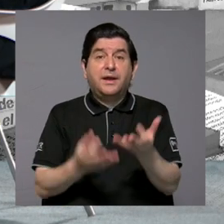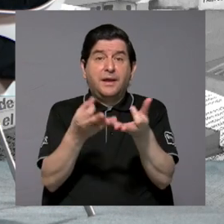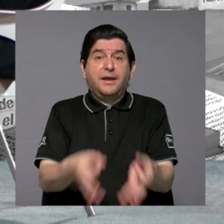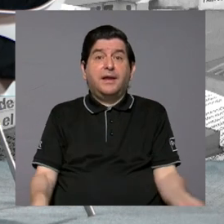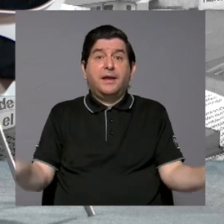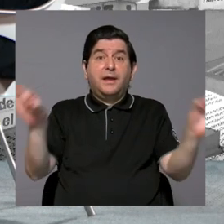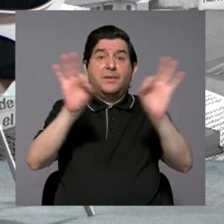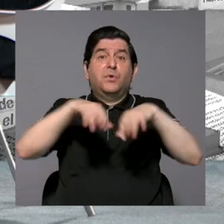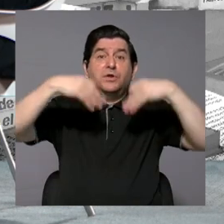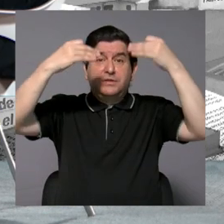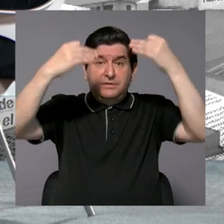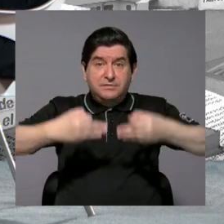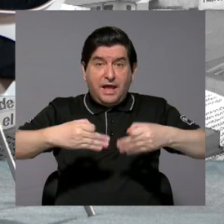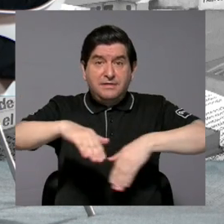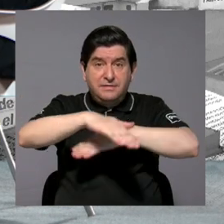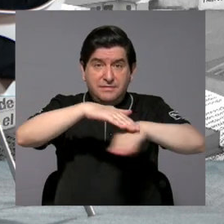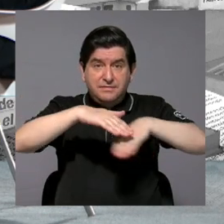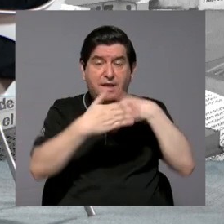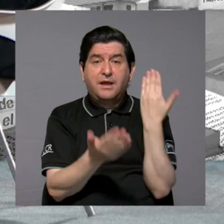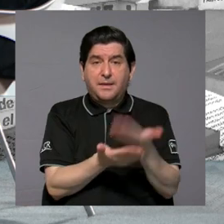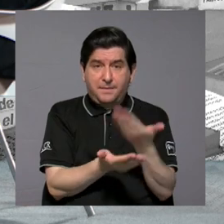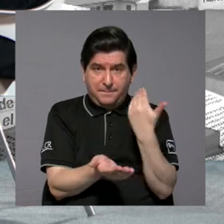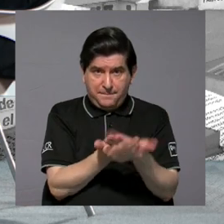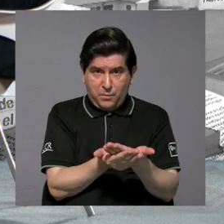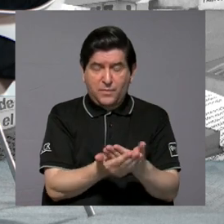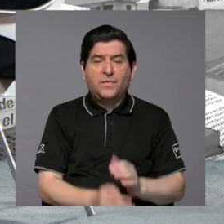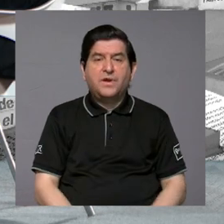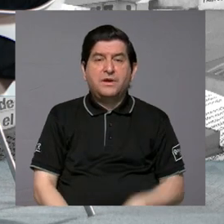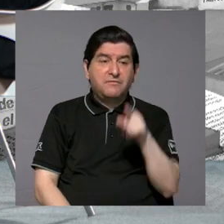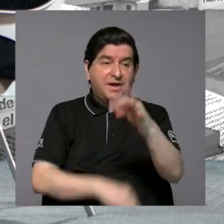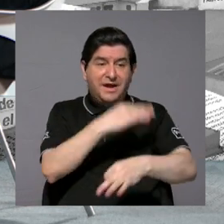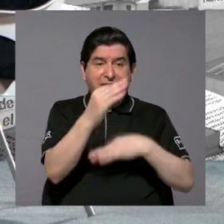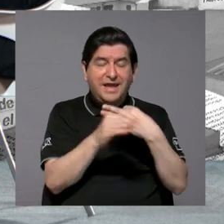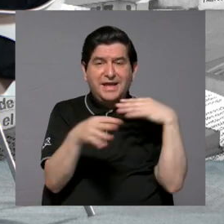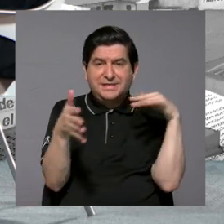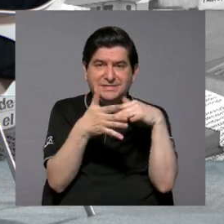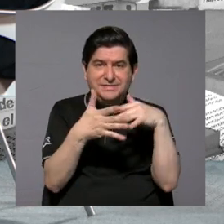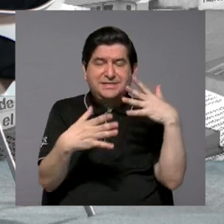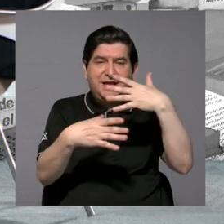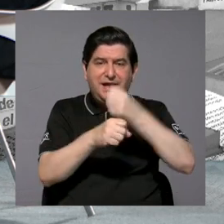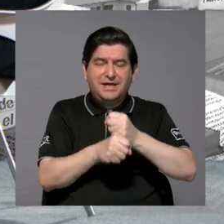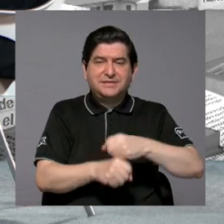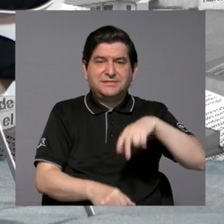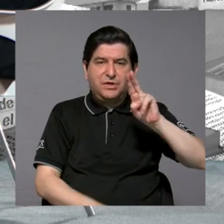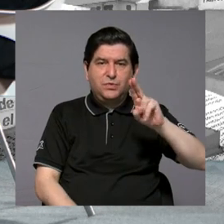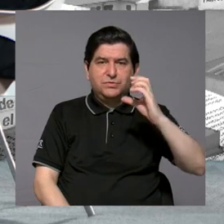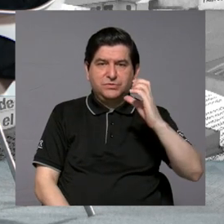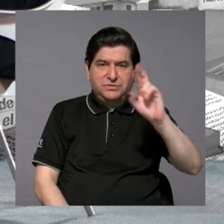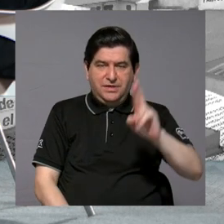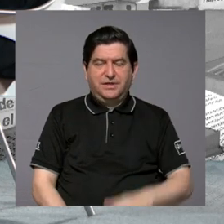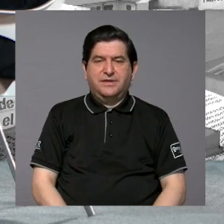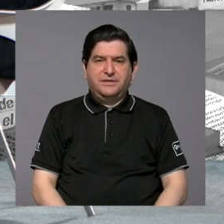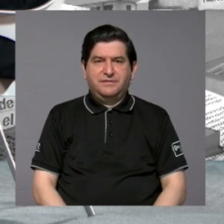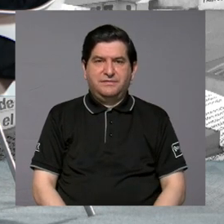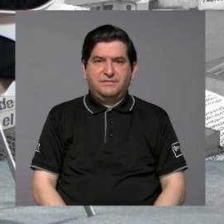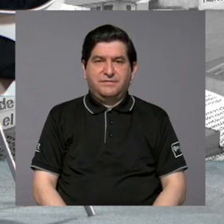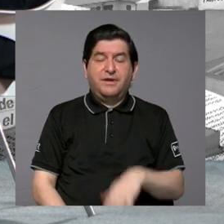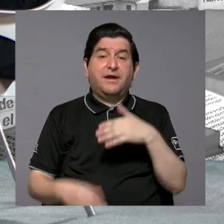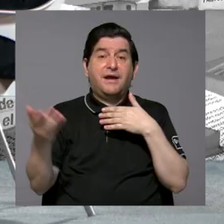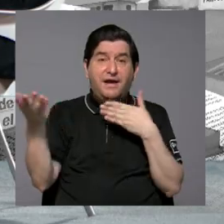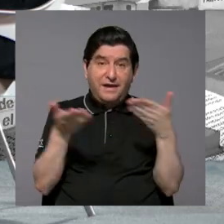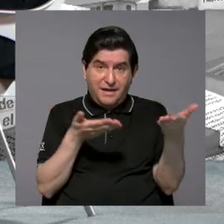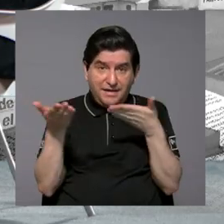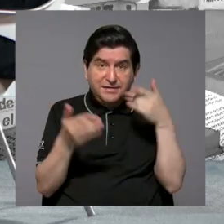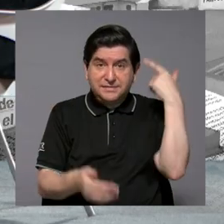importante tomar decisiones basadas en evidencias. Entonces, este tipo de estudios que hace la Universidad de Costa Rica, que se ponen al